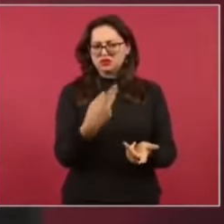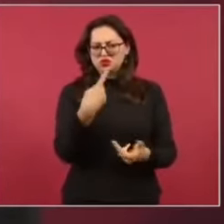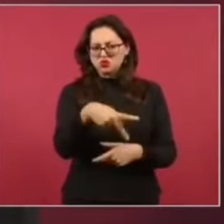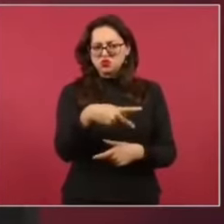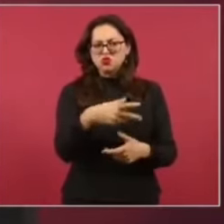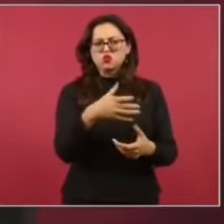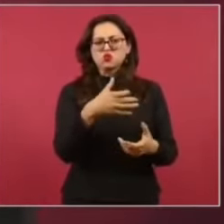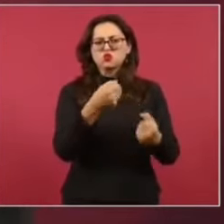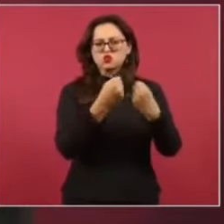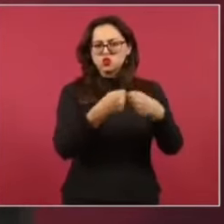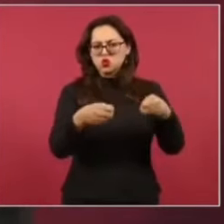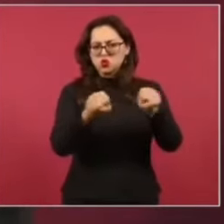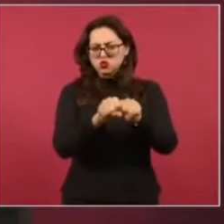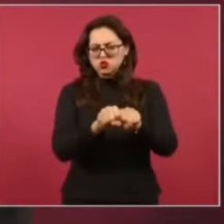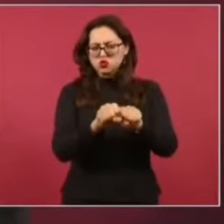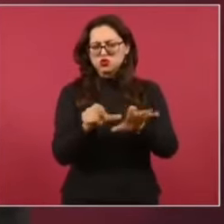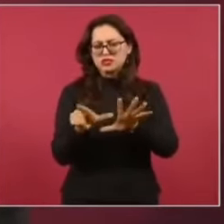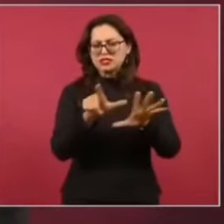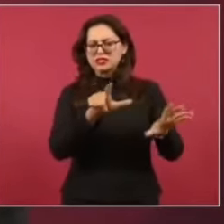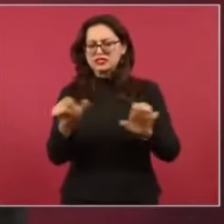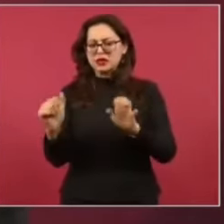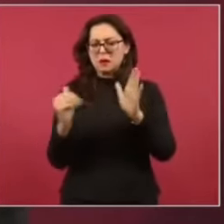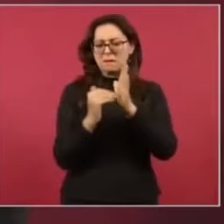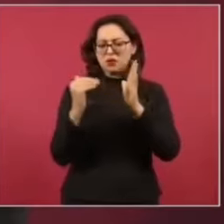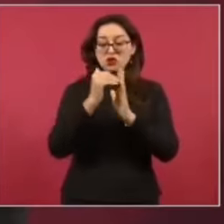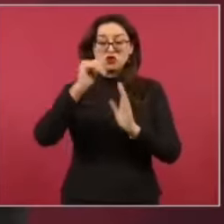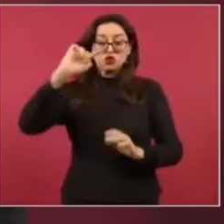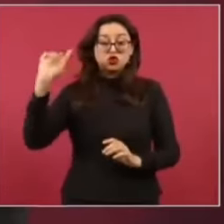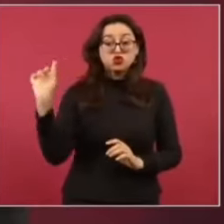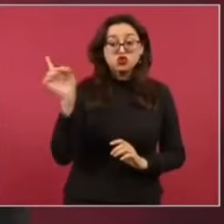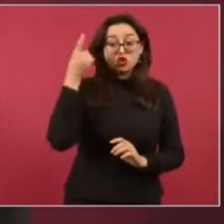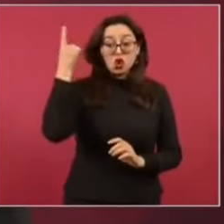socios por 700 millones de dólares?